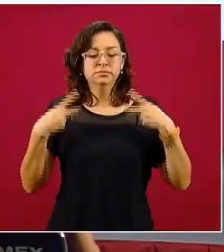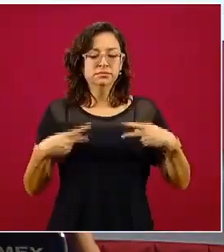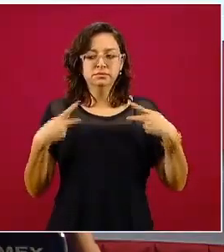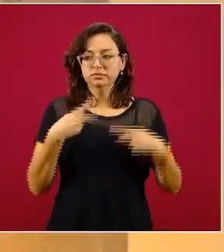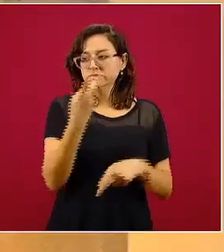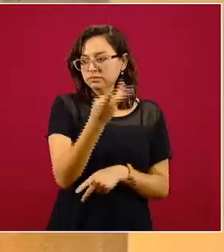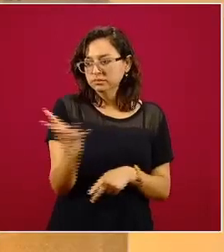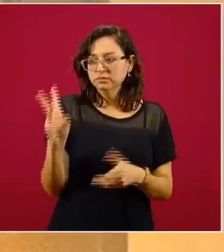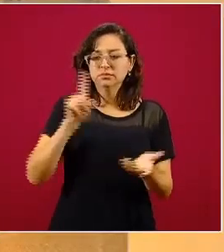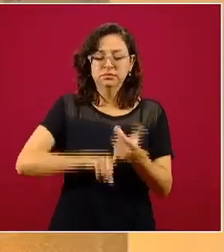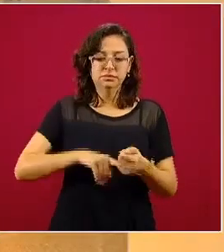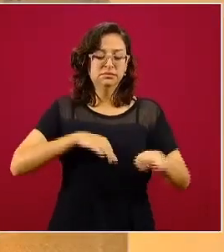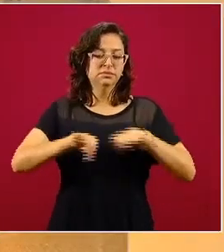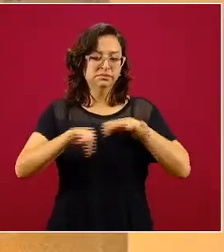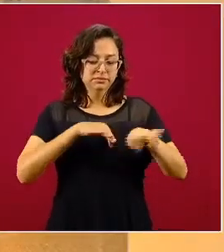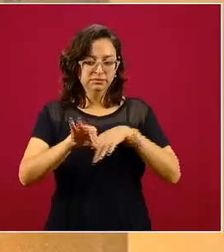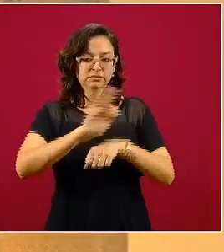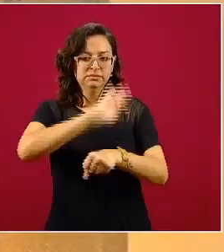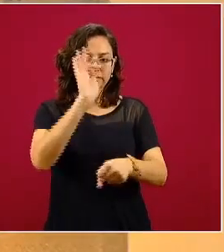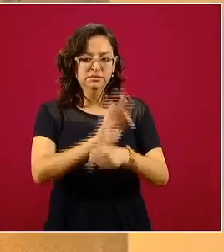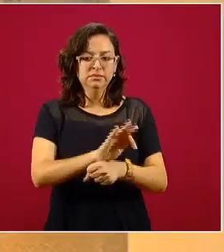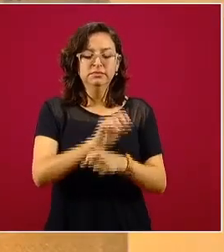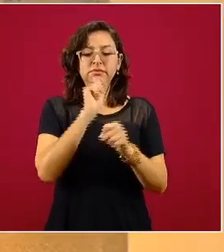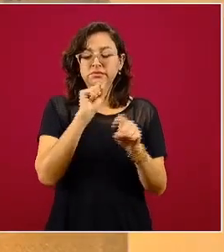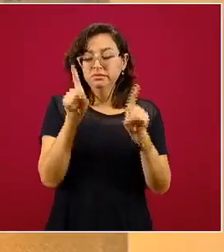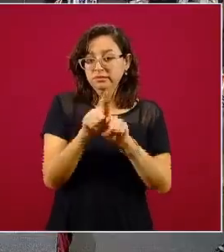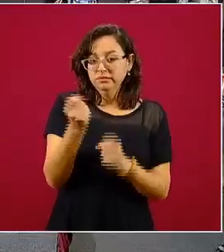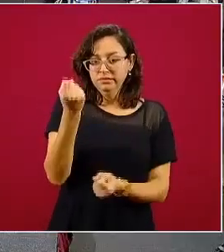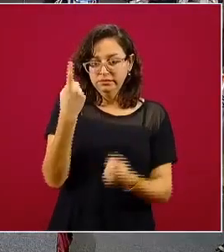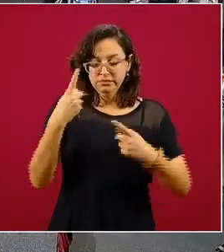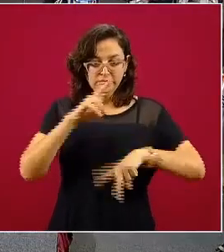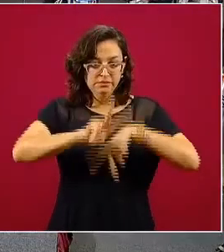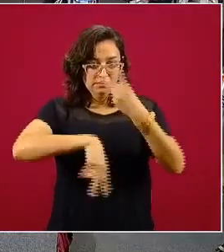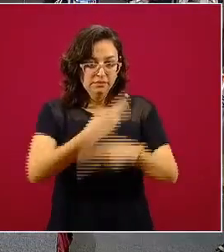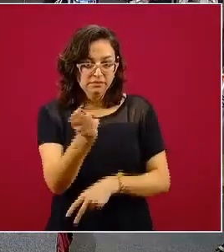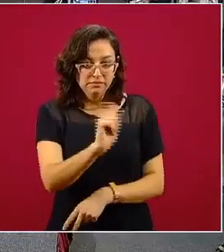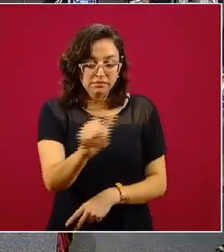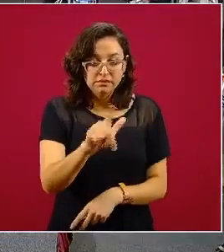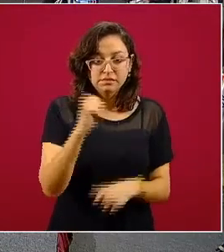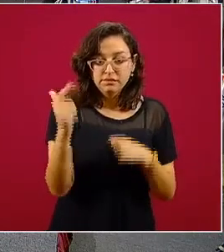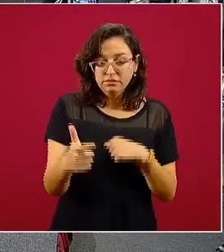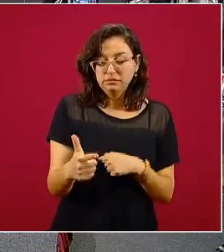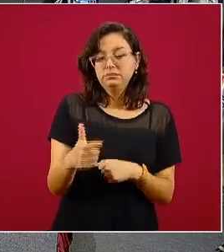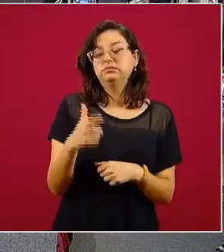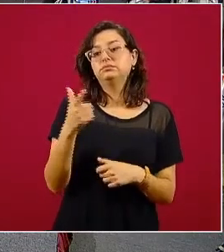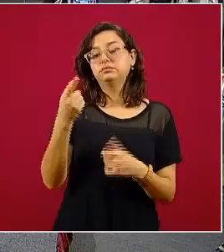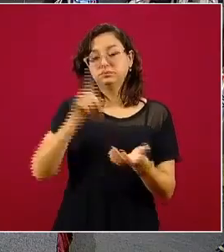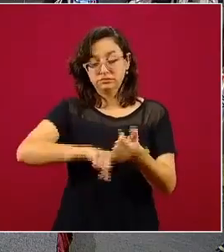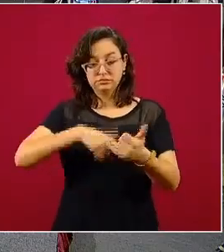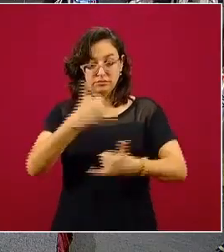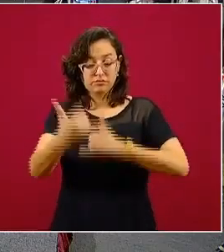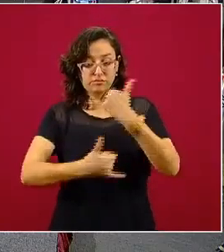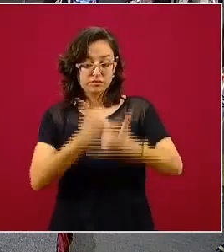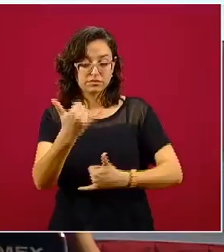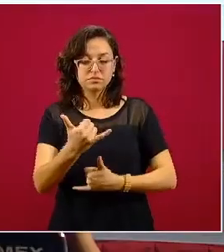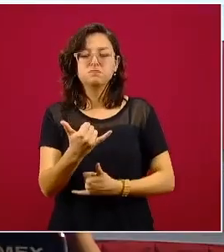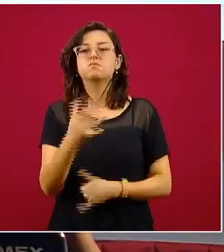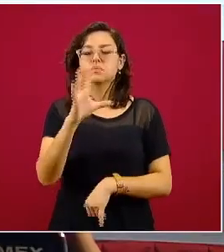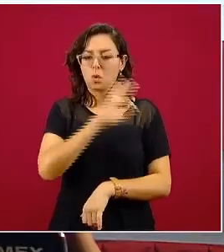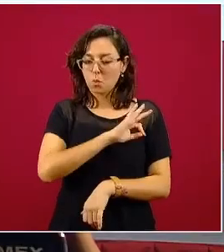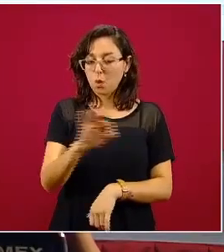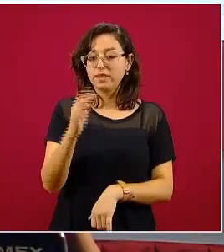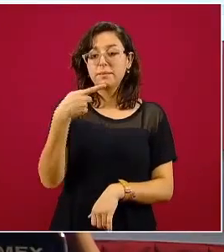momento pudieran asistir de manera profesional a los que van a llevar a cabo el juego al interior de las